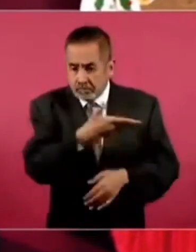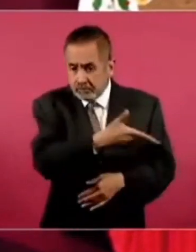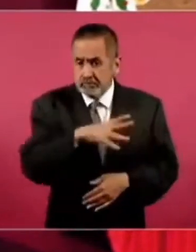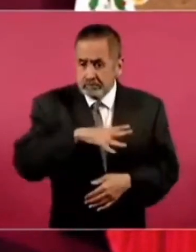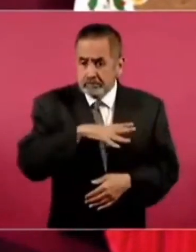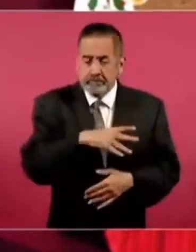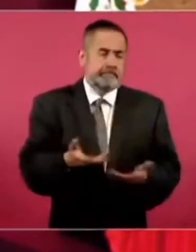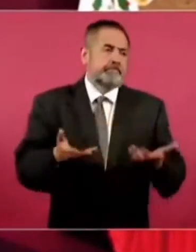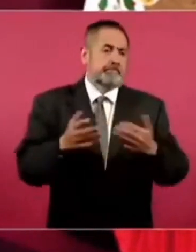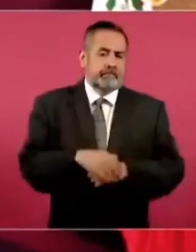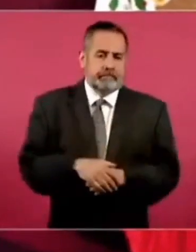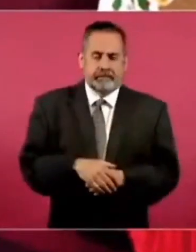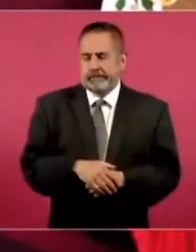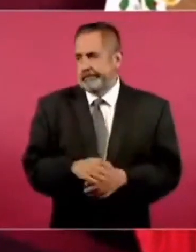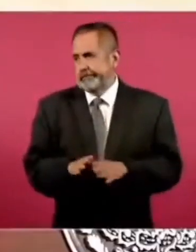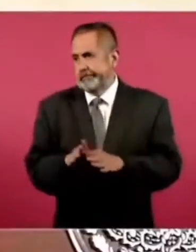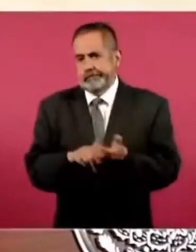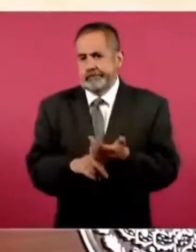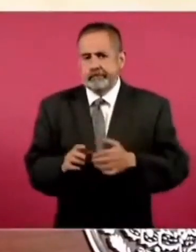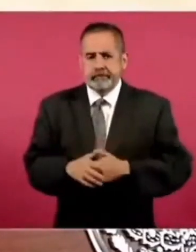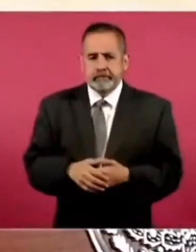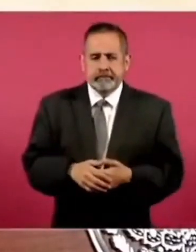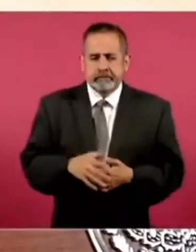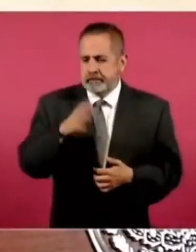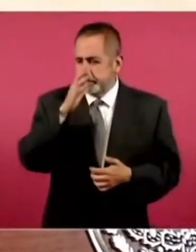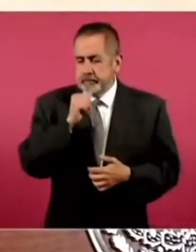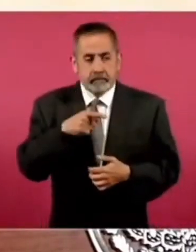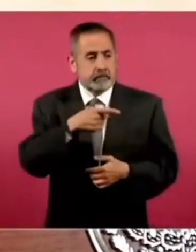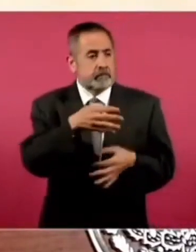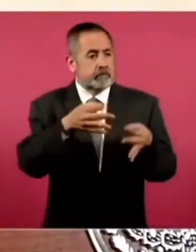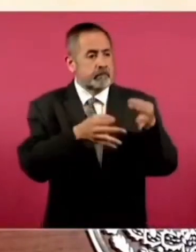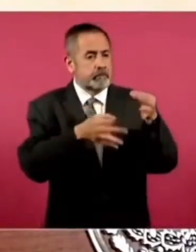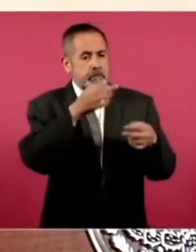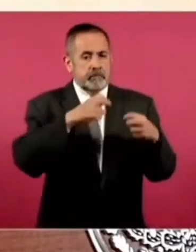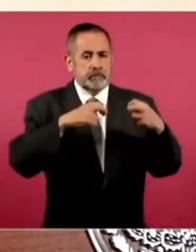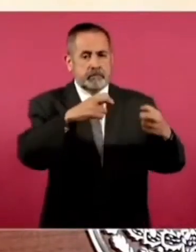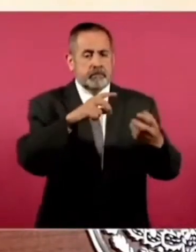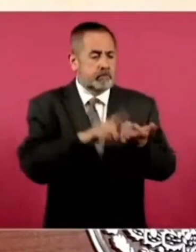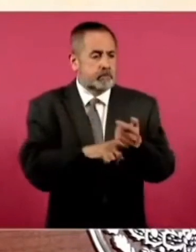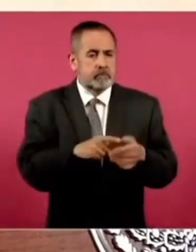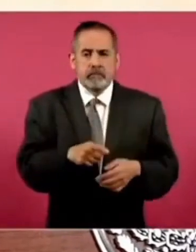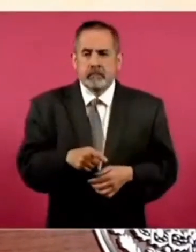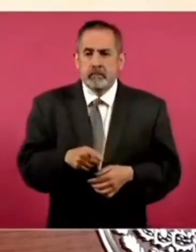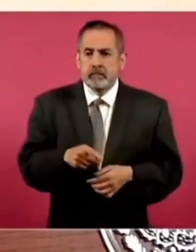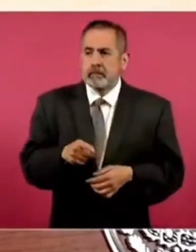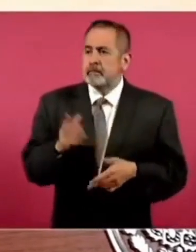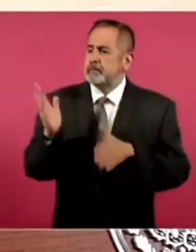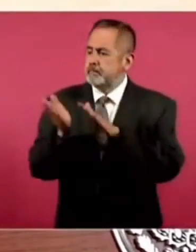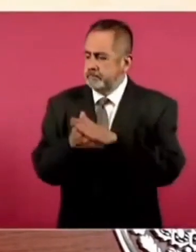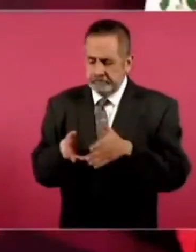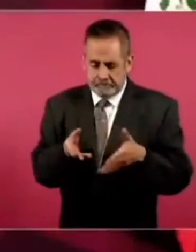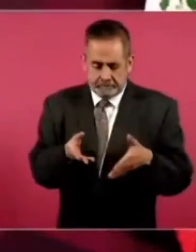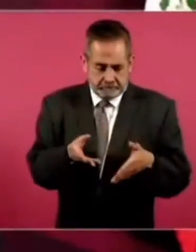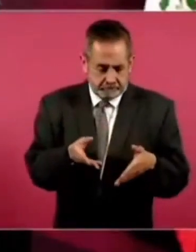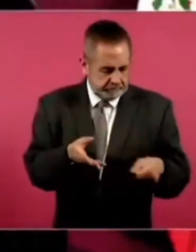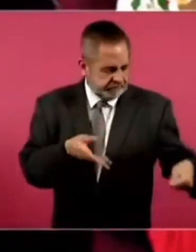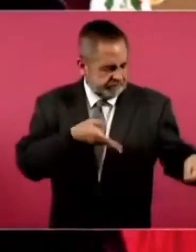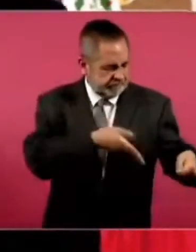Ni modo que van a elegir como ministro. Al que tiene ahí en su gaveta en el escritorio.